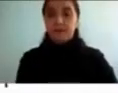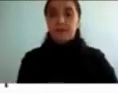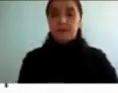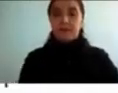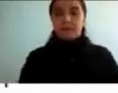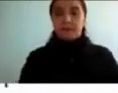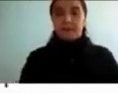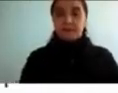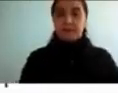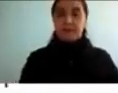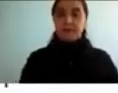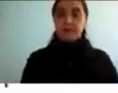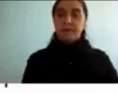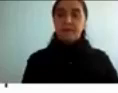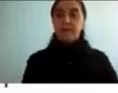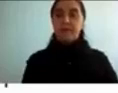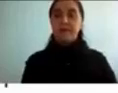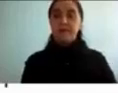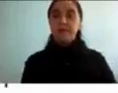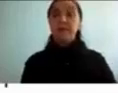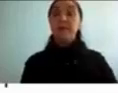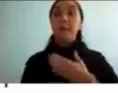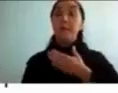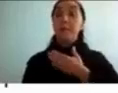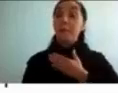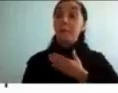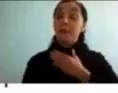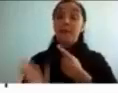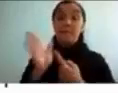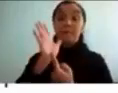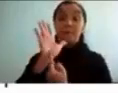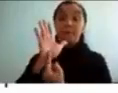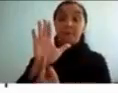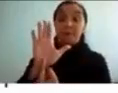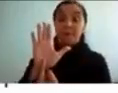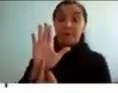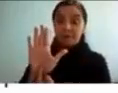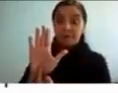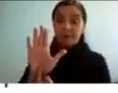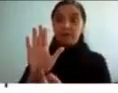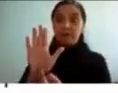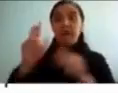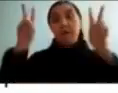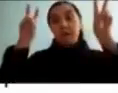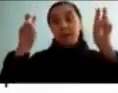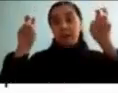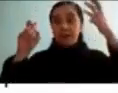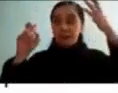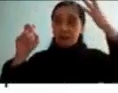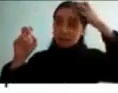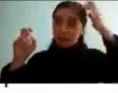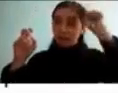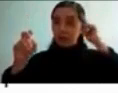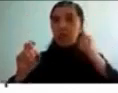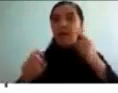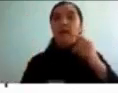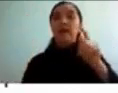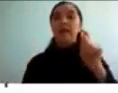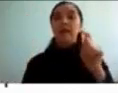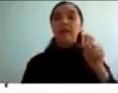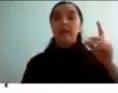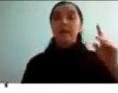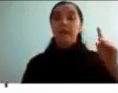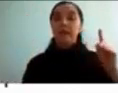mi presentación va a ir sobre la neuropsicología del TDAH, es decir, la relación entre los sistemas cerebrales